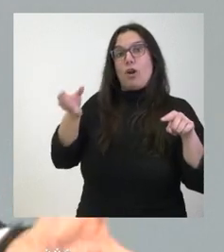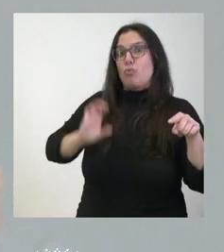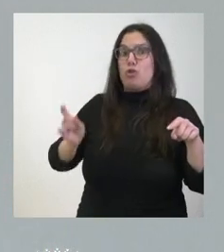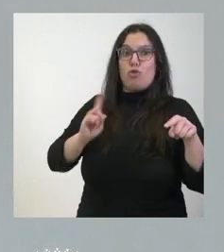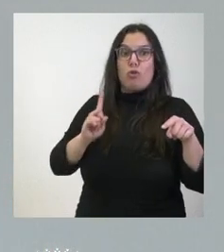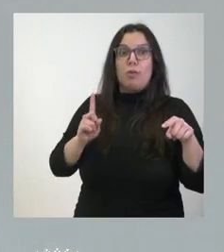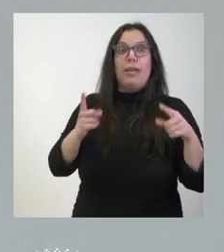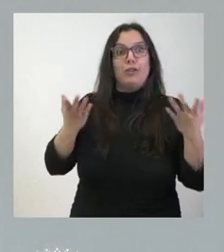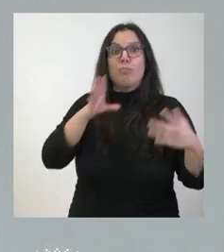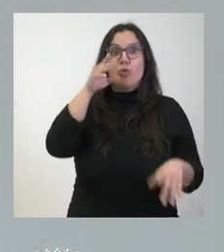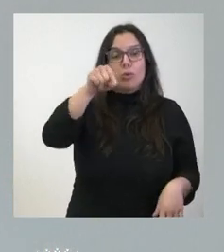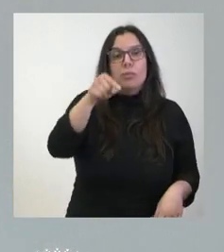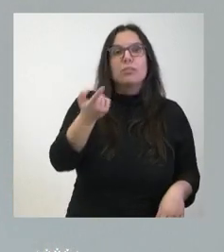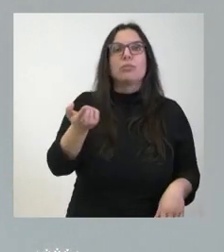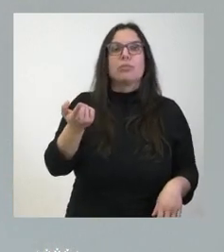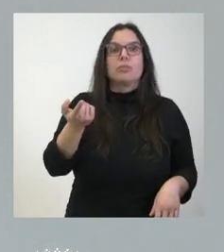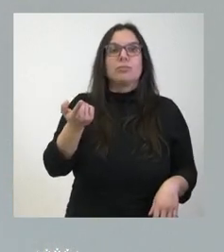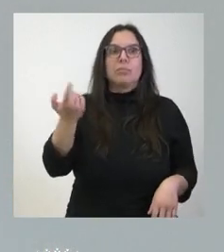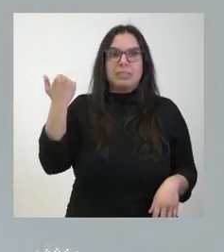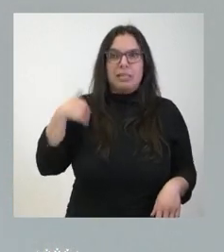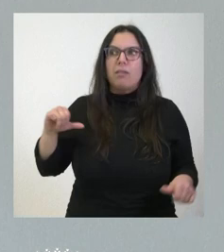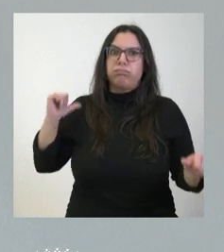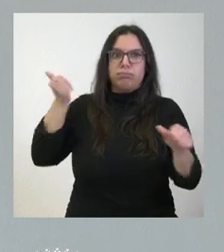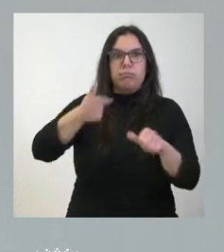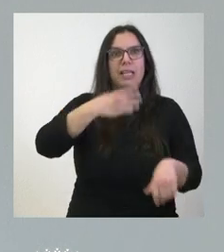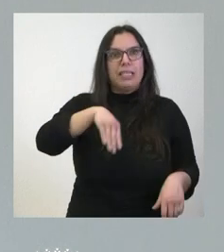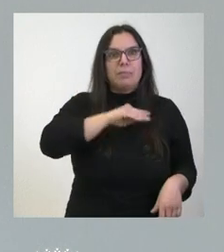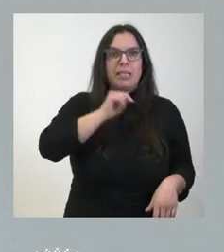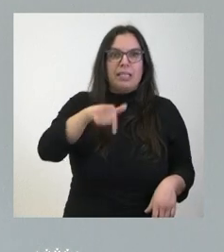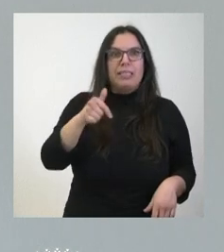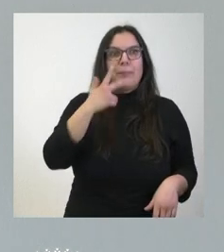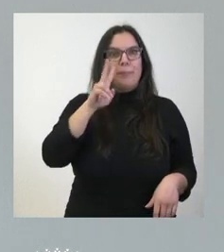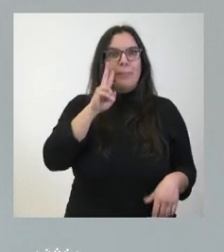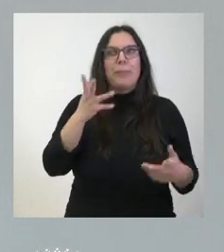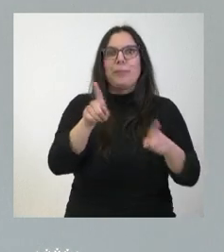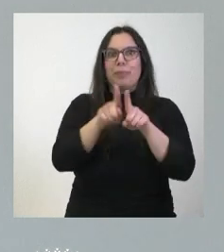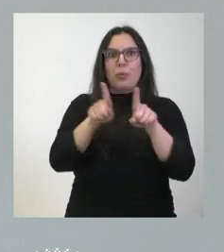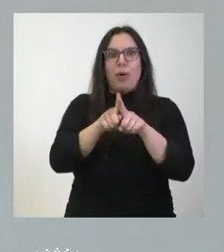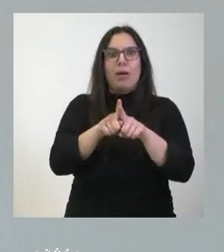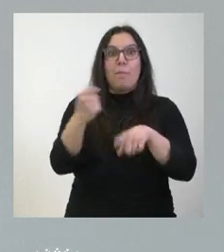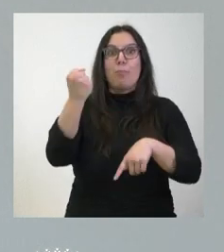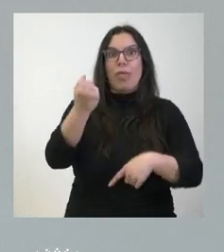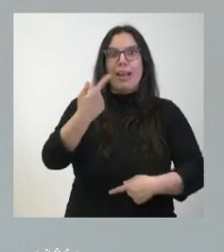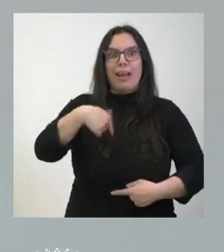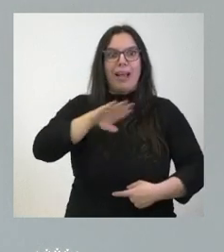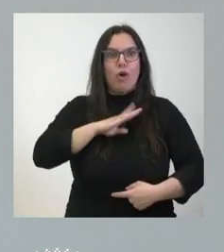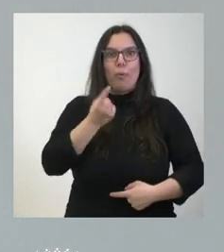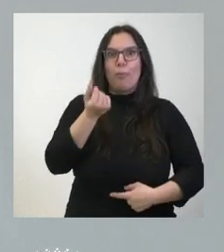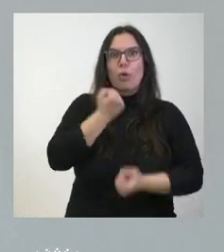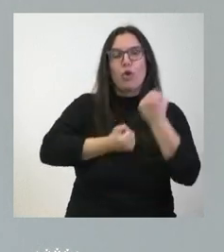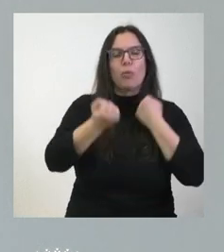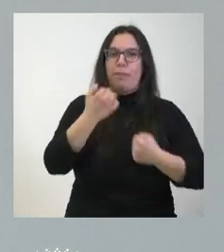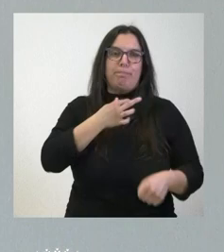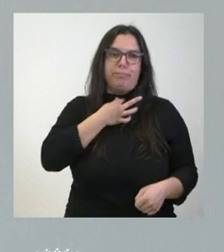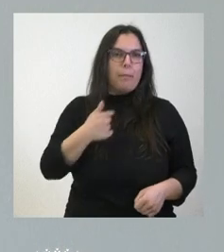esta una de las causas por las cuales llevamos ya algún tiempo en España viendo cómo se pierde el poder adquisitivo de los trabajadores en el contexto